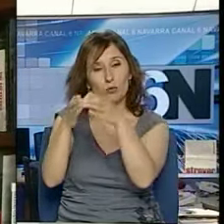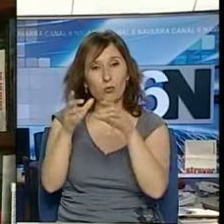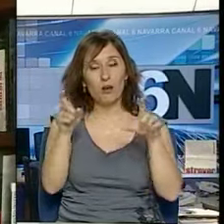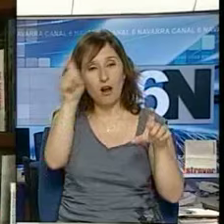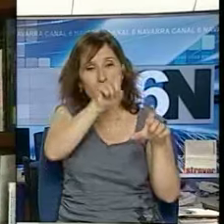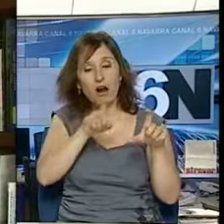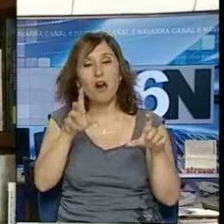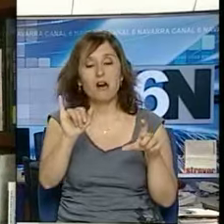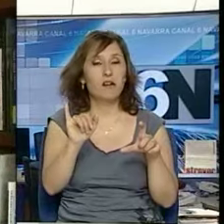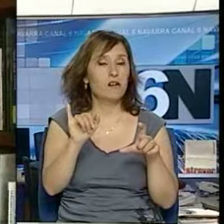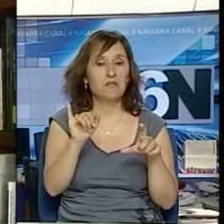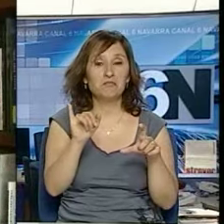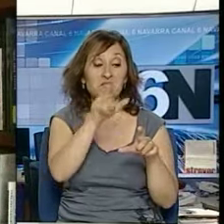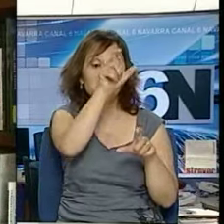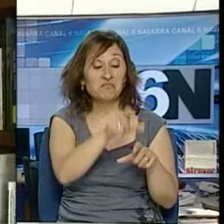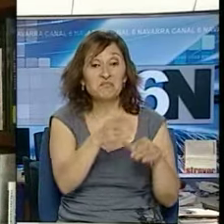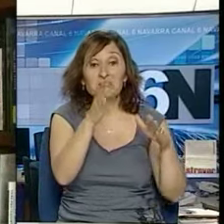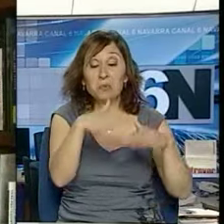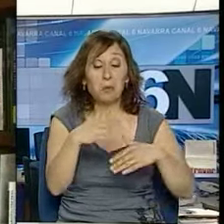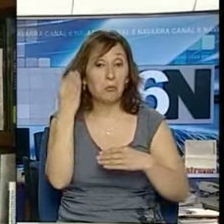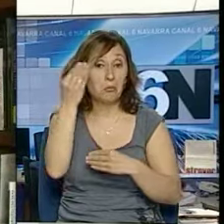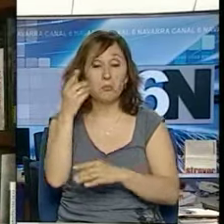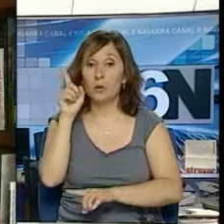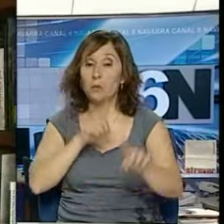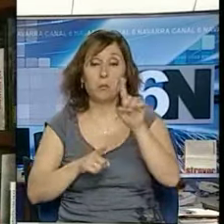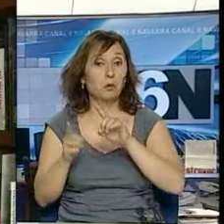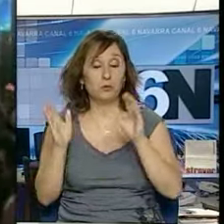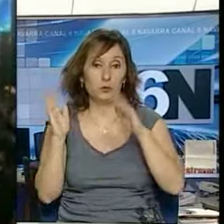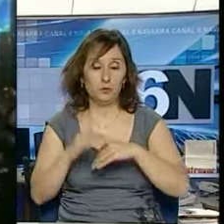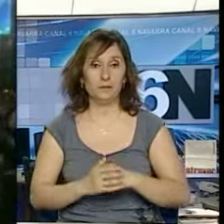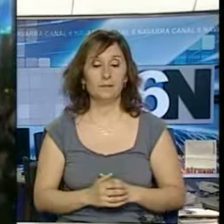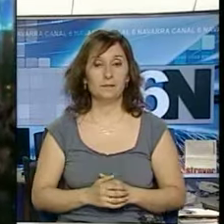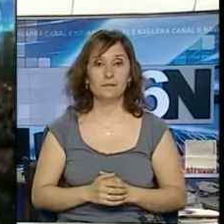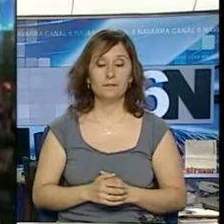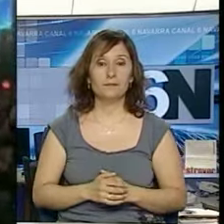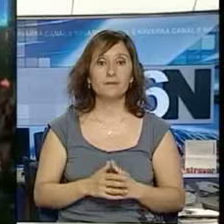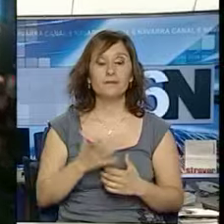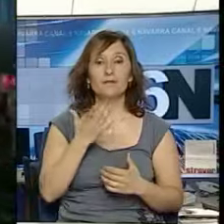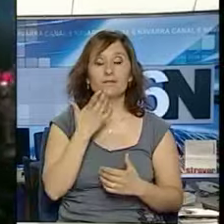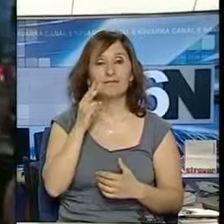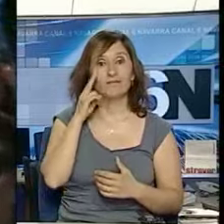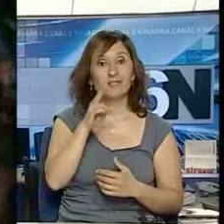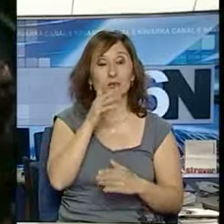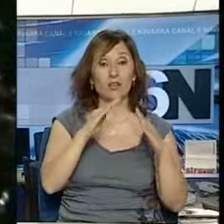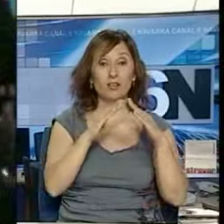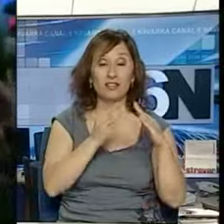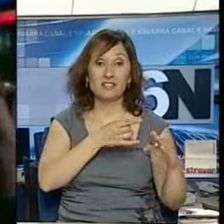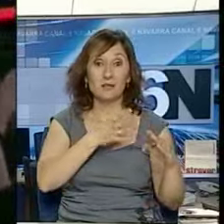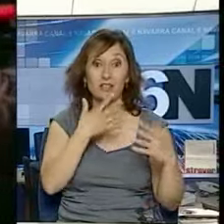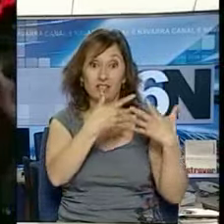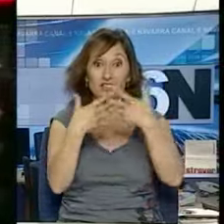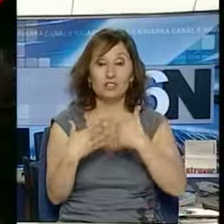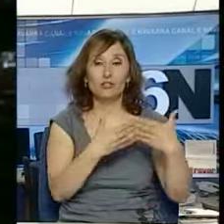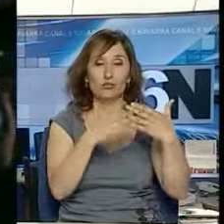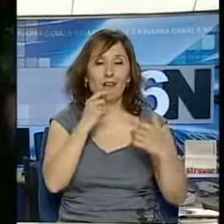ausencia no parece que vaya a plantear un inconveniente mayor. Tras las imágenes de las celebraciones frente a la Casa Blanca al conocer la